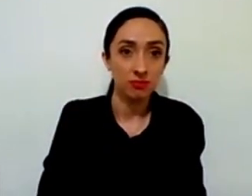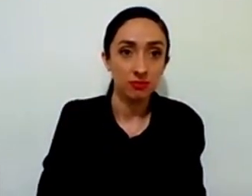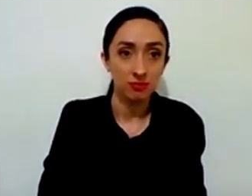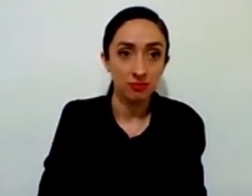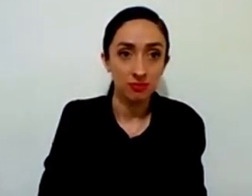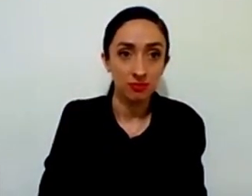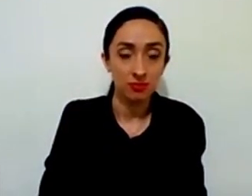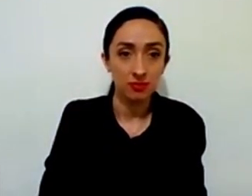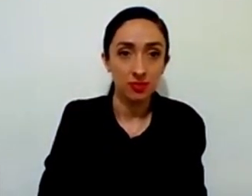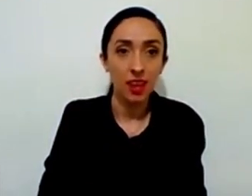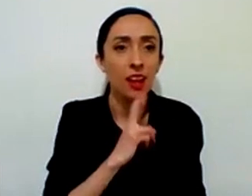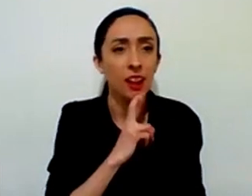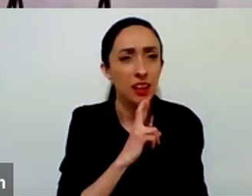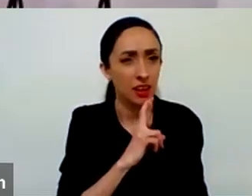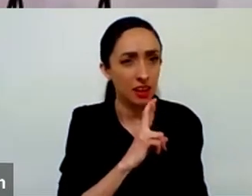y la respuesta